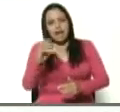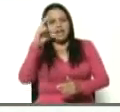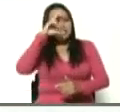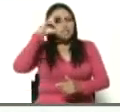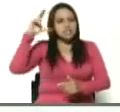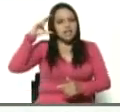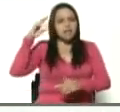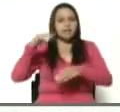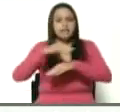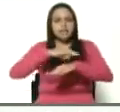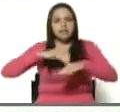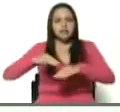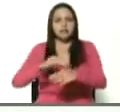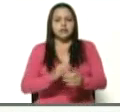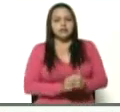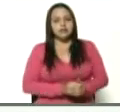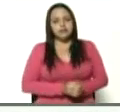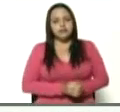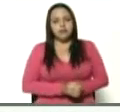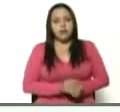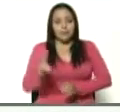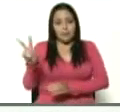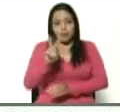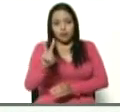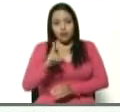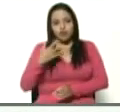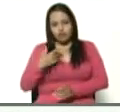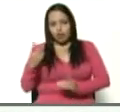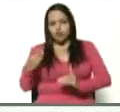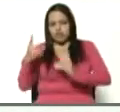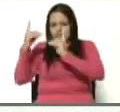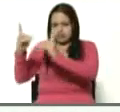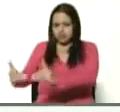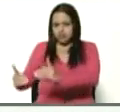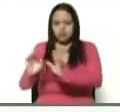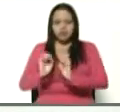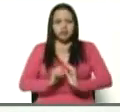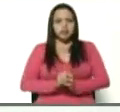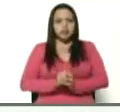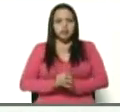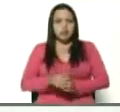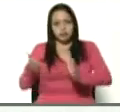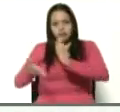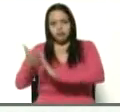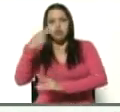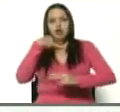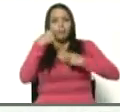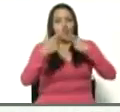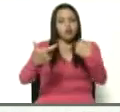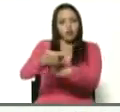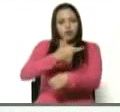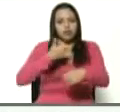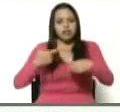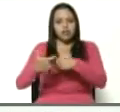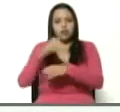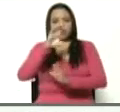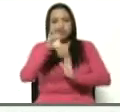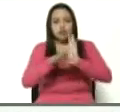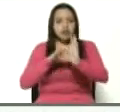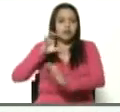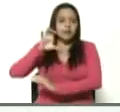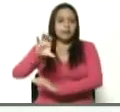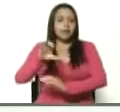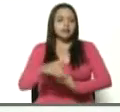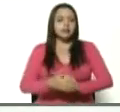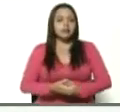ministros. Por Venezuela yo designé para llevar la voz del gobierno constitucional y del país